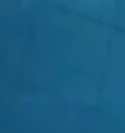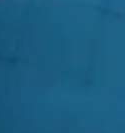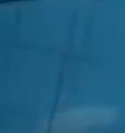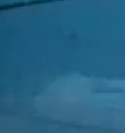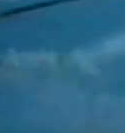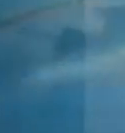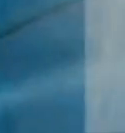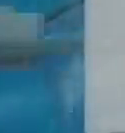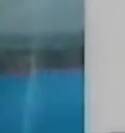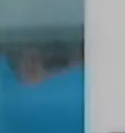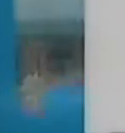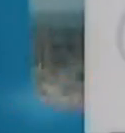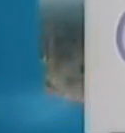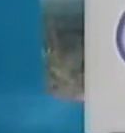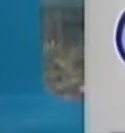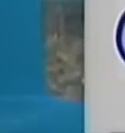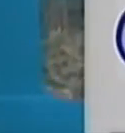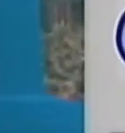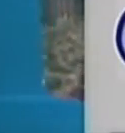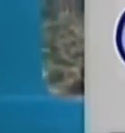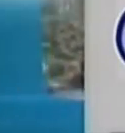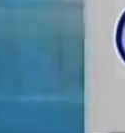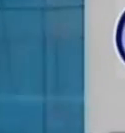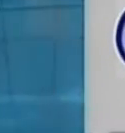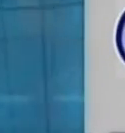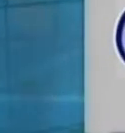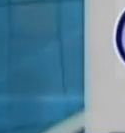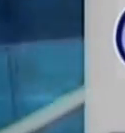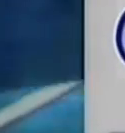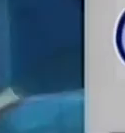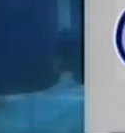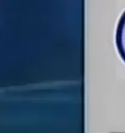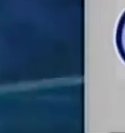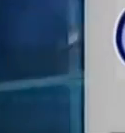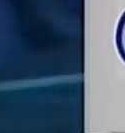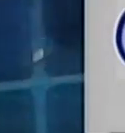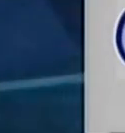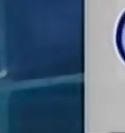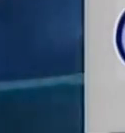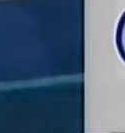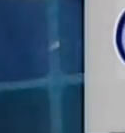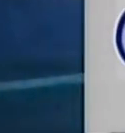Noticiero Cristiano es presentado por Lácteos Los Colonos.